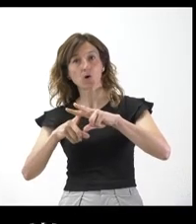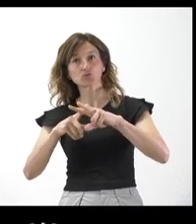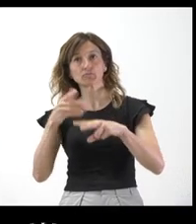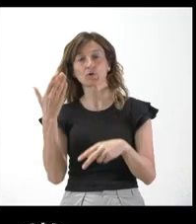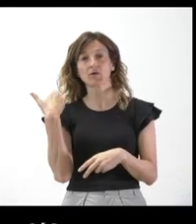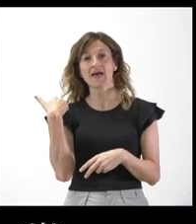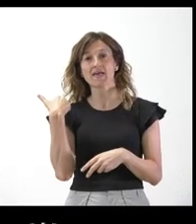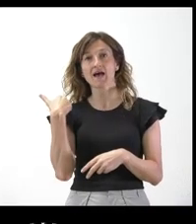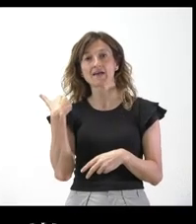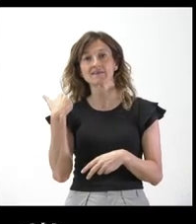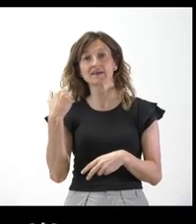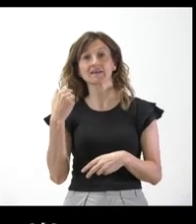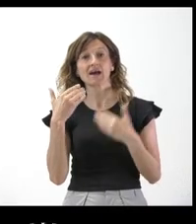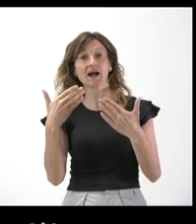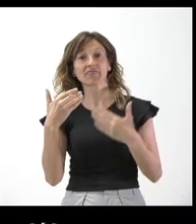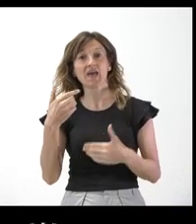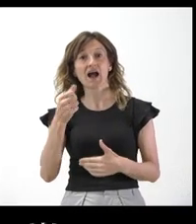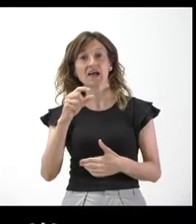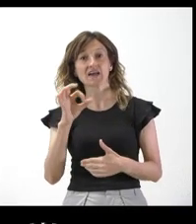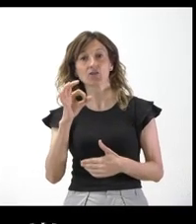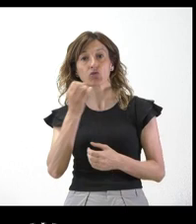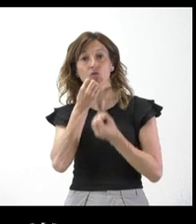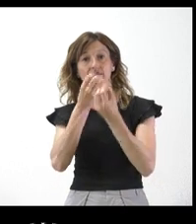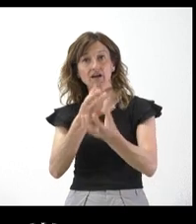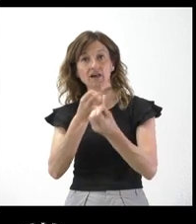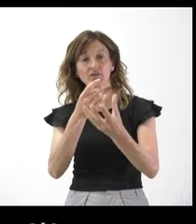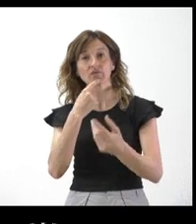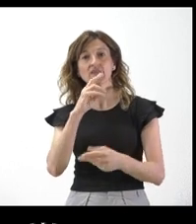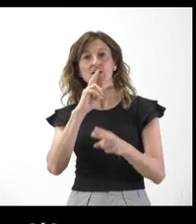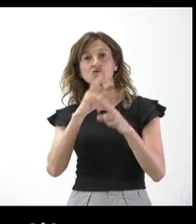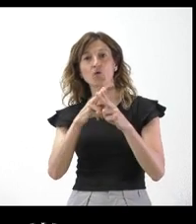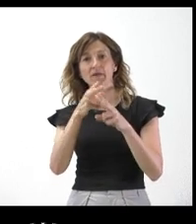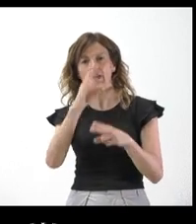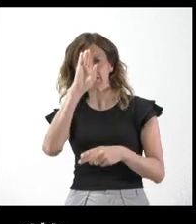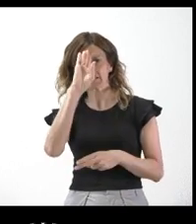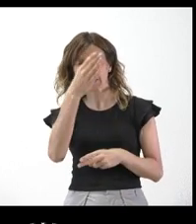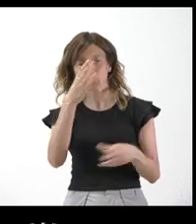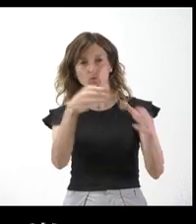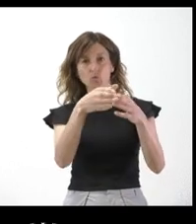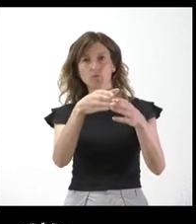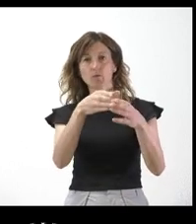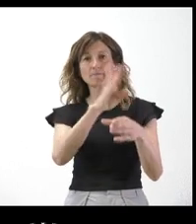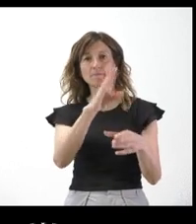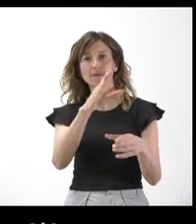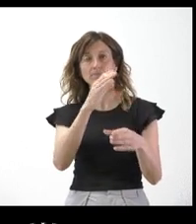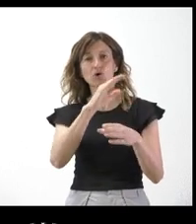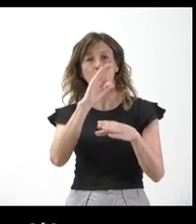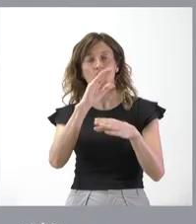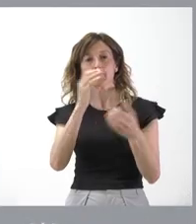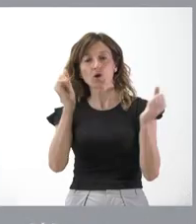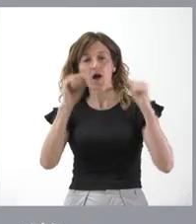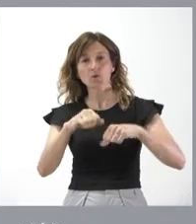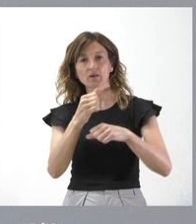declaraciones ayer de García Gallardo, en las que, insisto, llamó traidores a la parte del PP por el incumplimiento de al menos dos acuerdos.